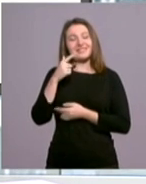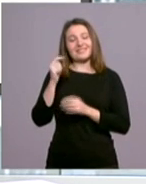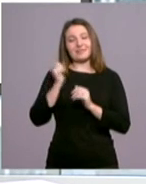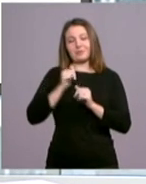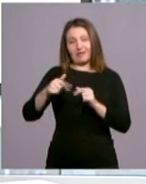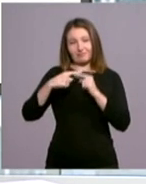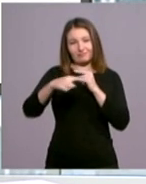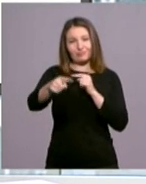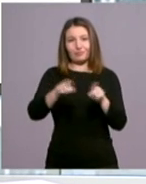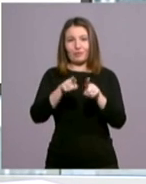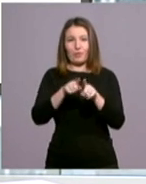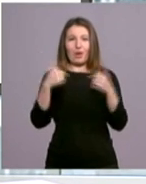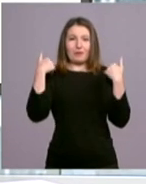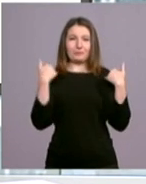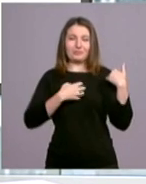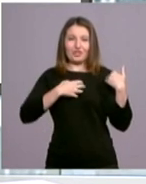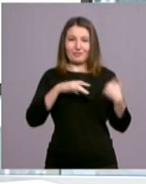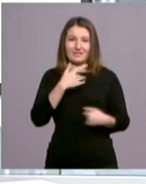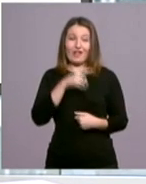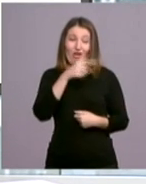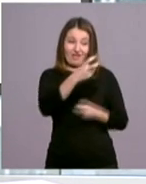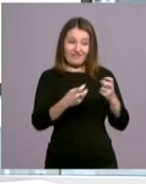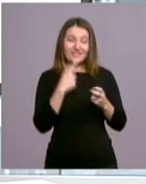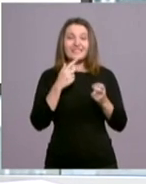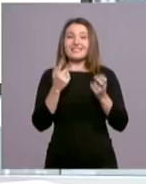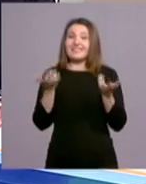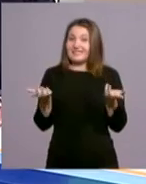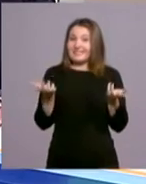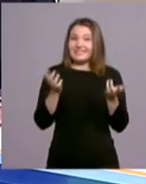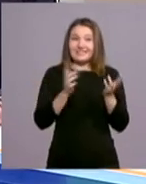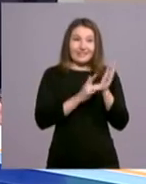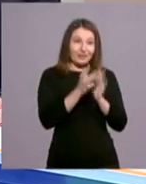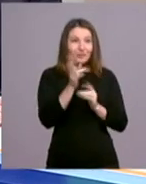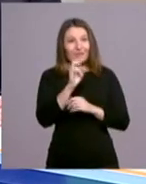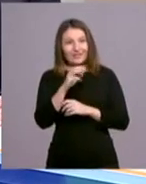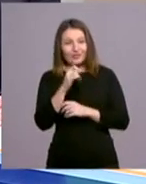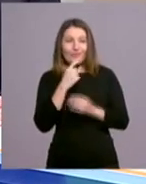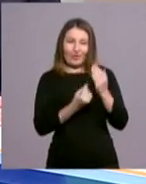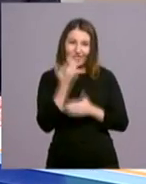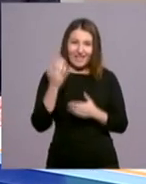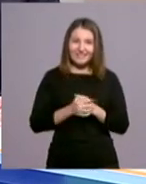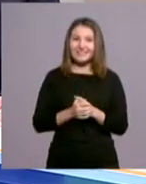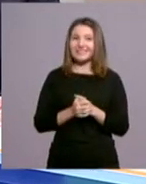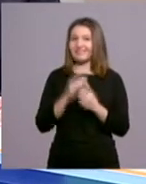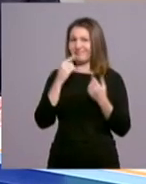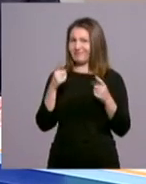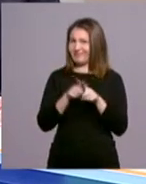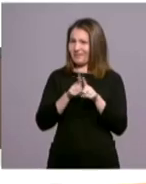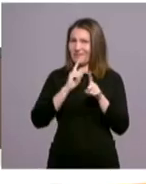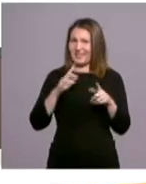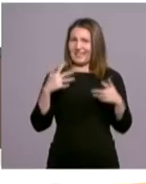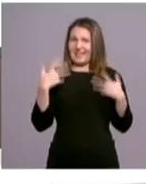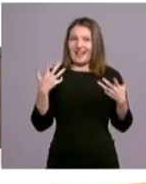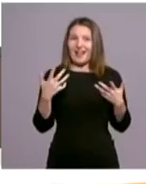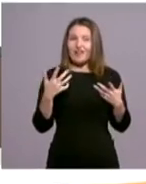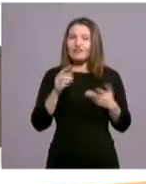como misioneros de la Misericordia. Les tenemos hoy con nosotros, Jesús y Víctor. Buenos días. Buenos días. Oye, qué regalo tan grande, ¿eh? ¿Qué